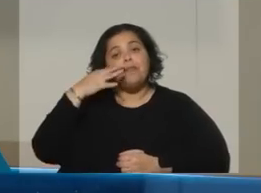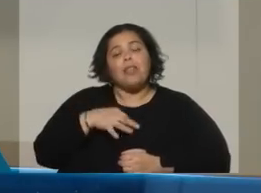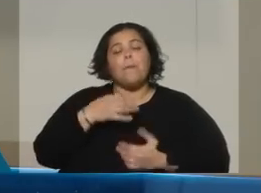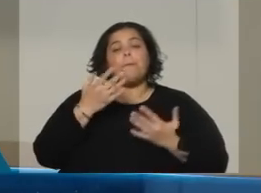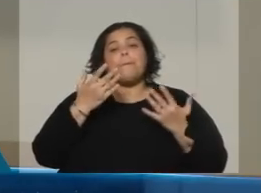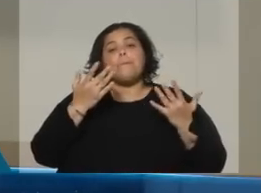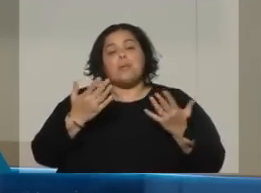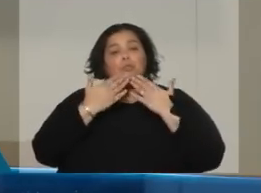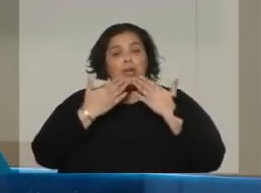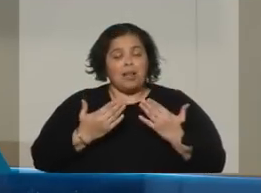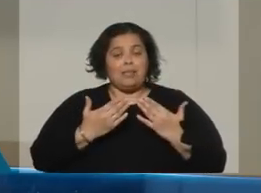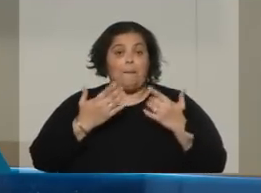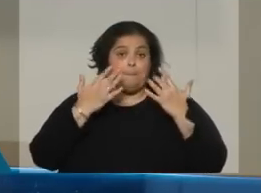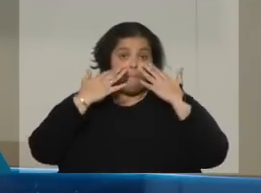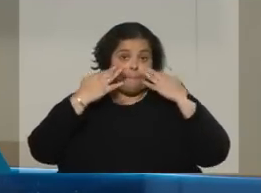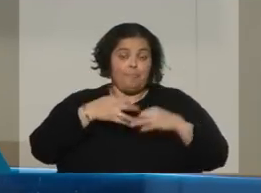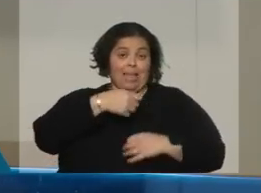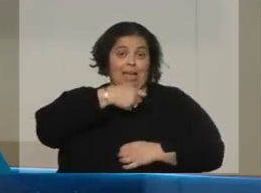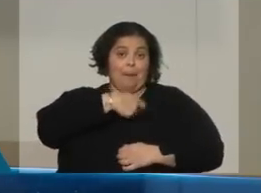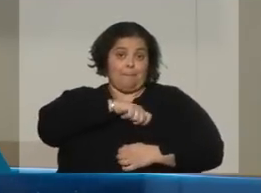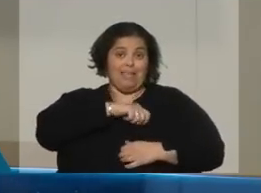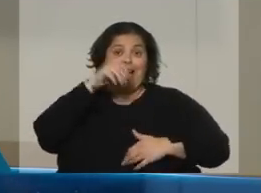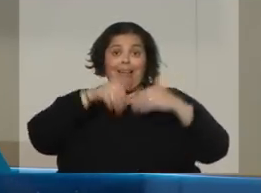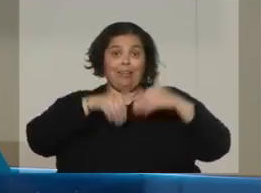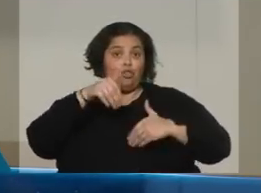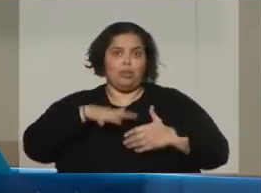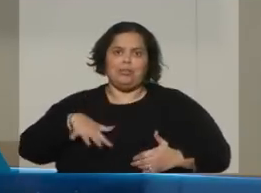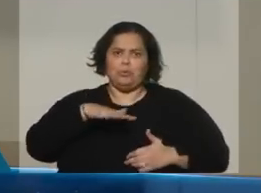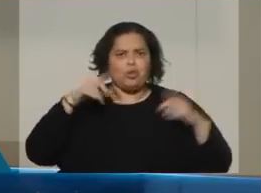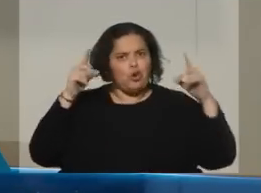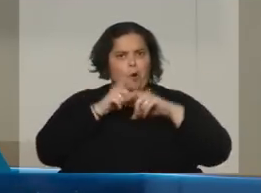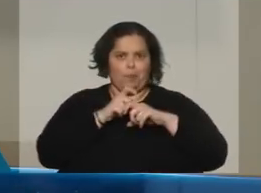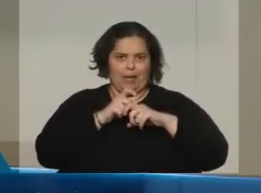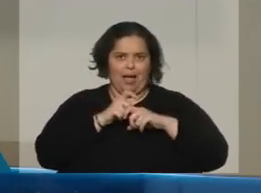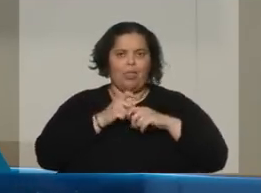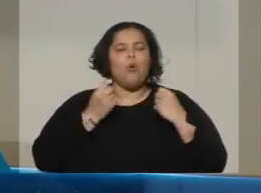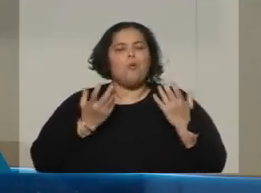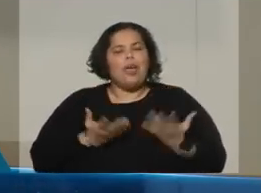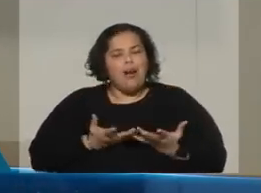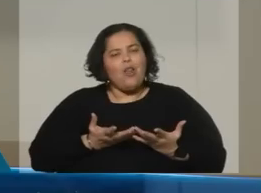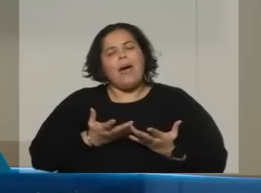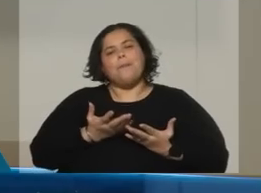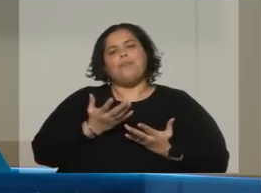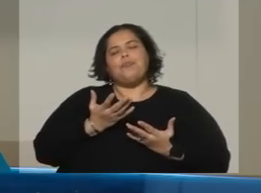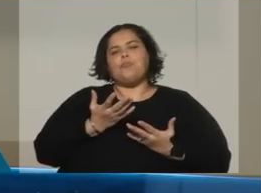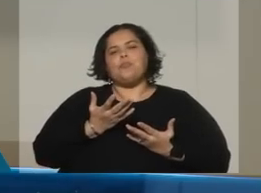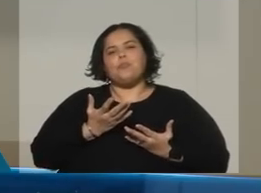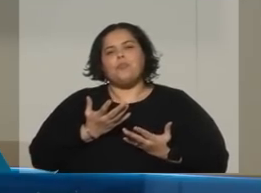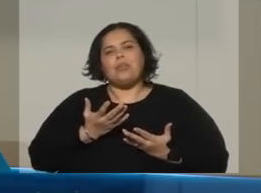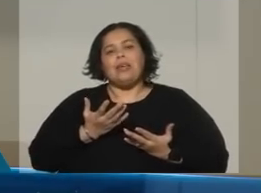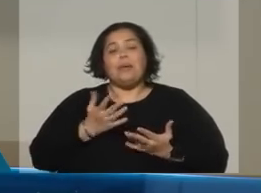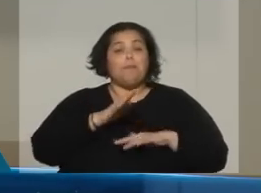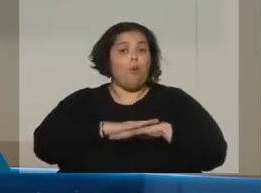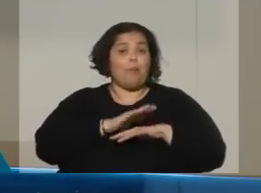las elecciones en España dejaron un escenario muy complicado. Sabido que ahora se están viviendo momentos